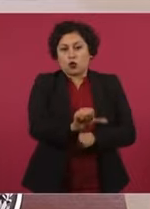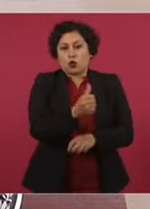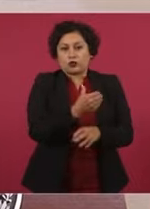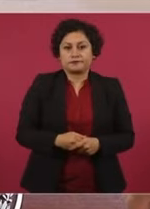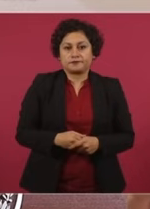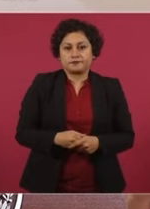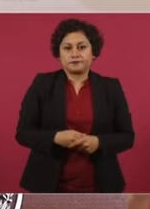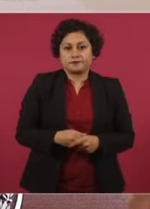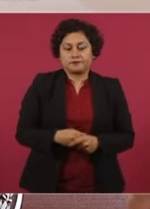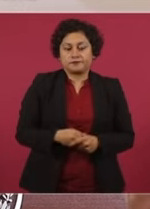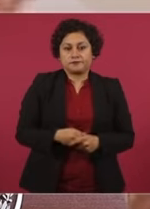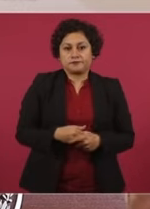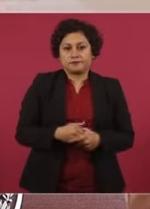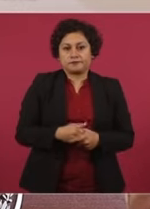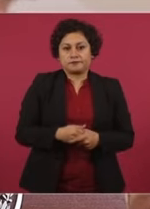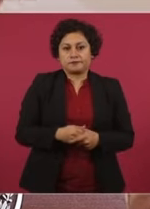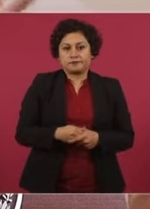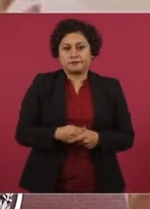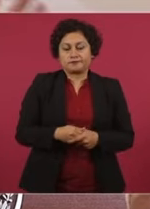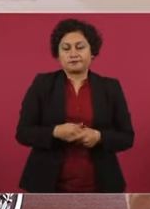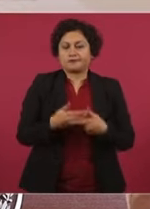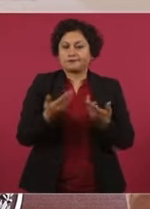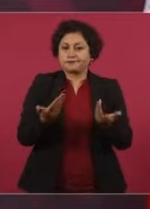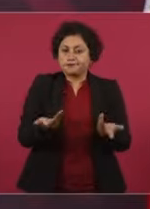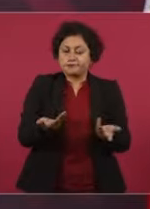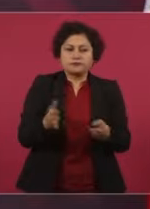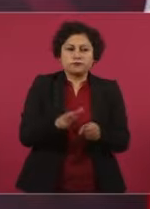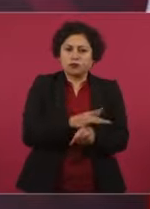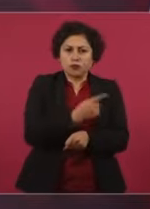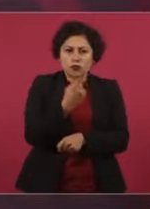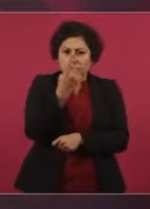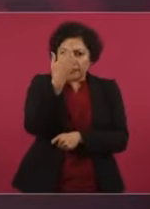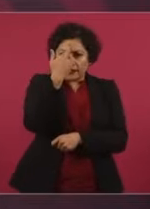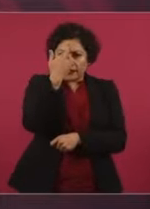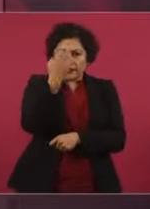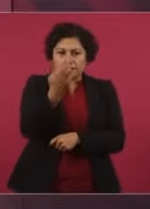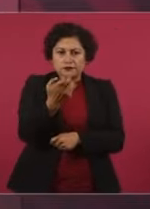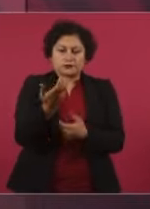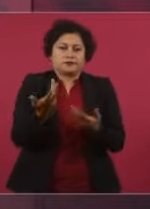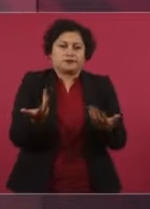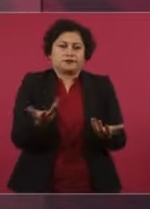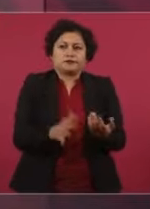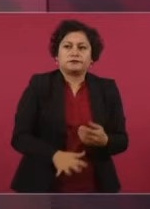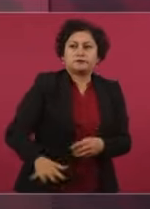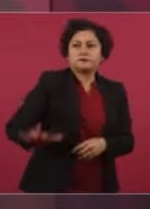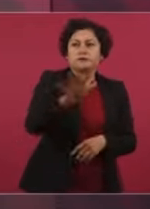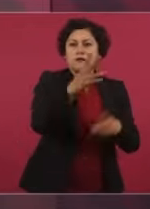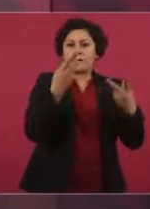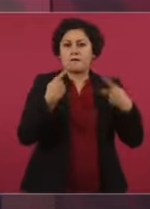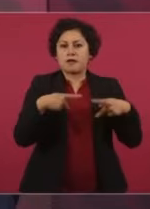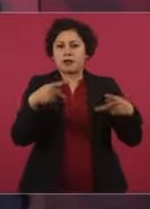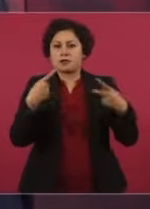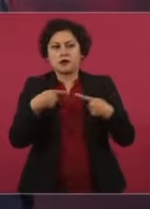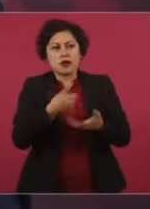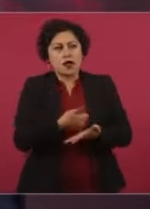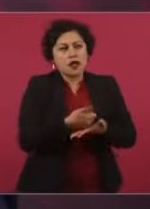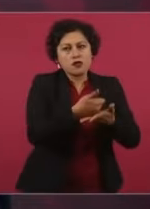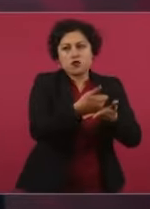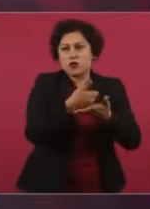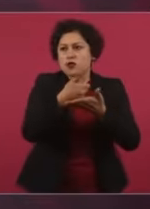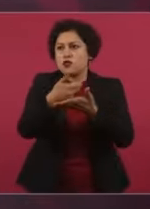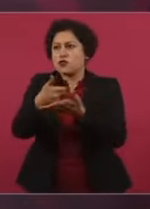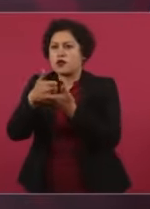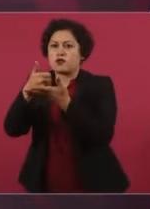Porque la fórmula para ayudar a la gente, sobre todo